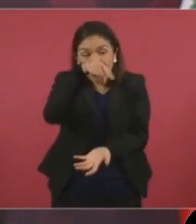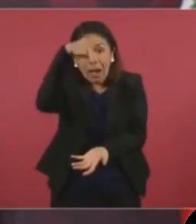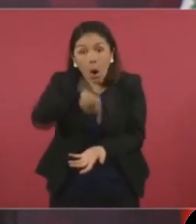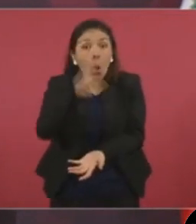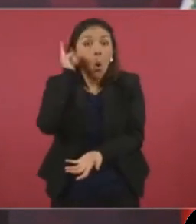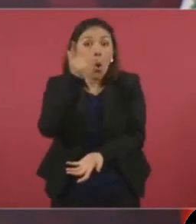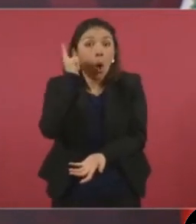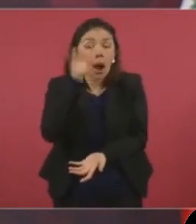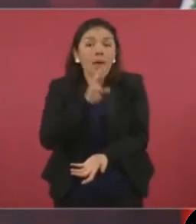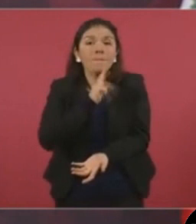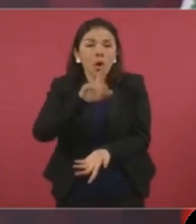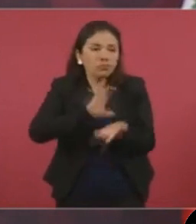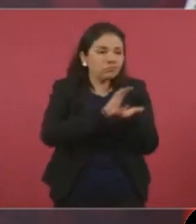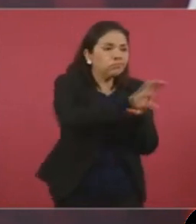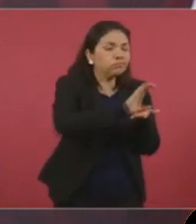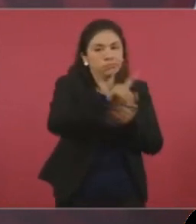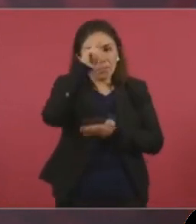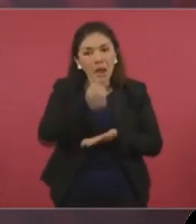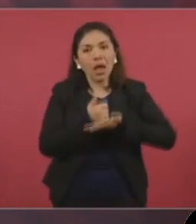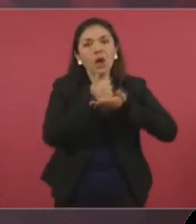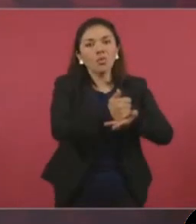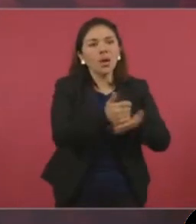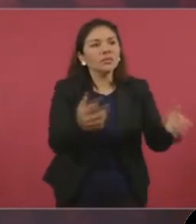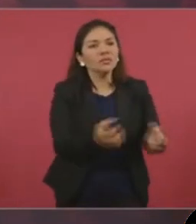en la recuperación,